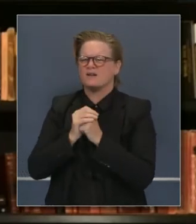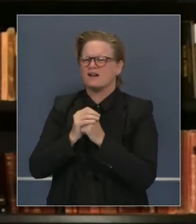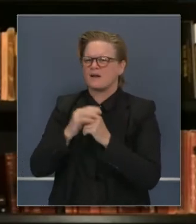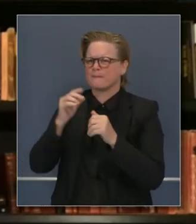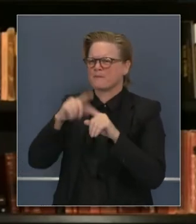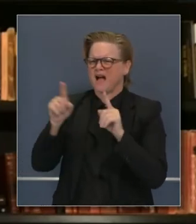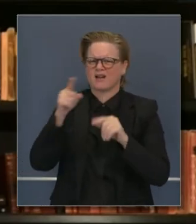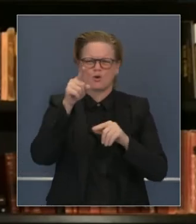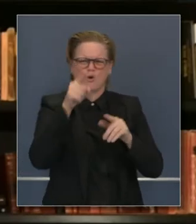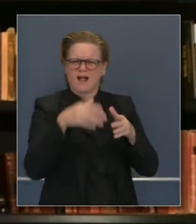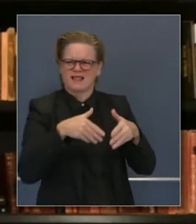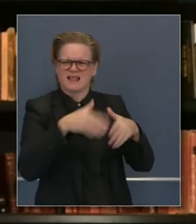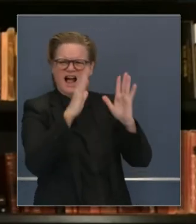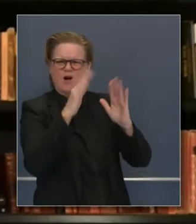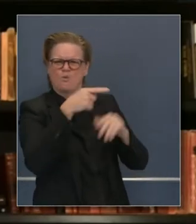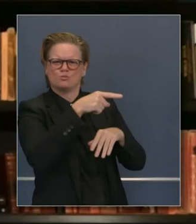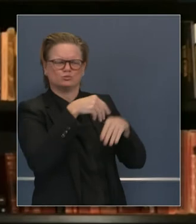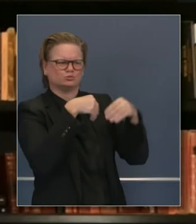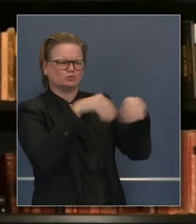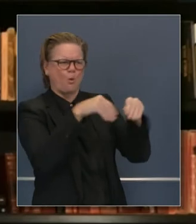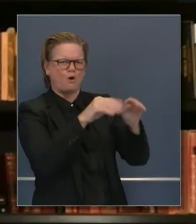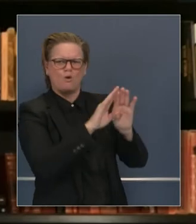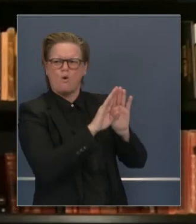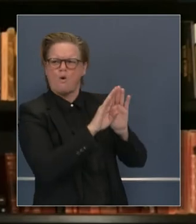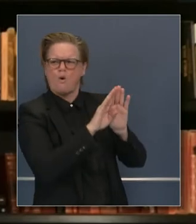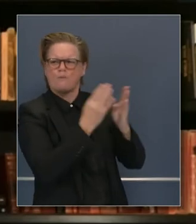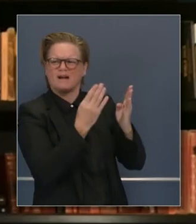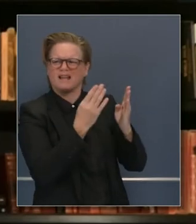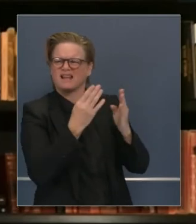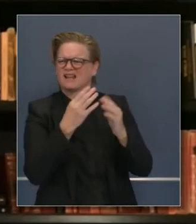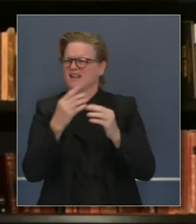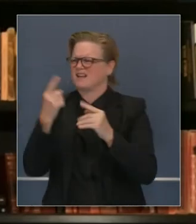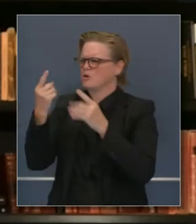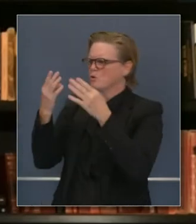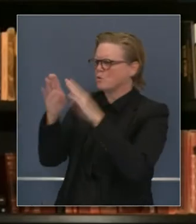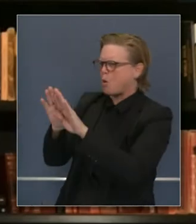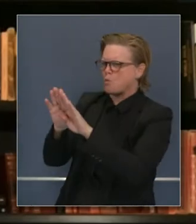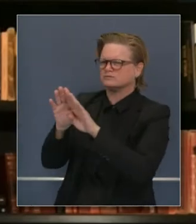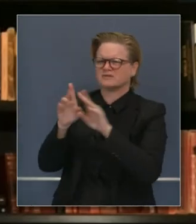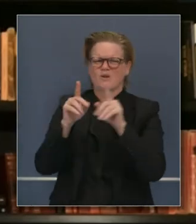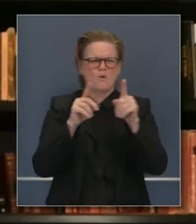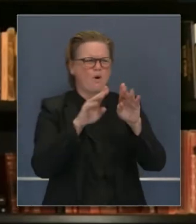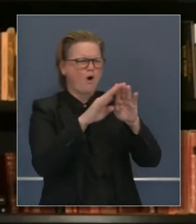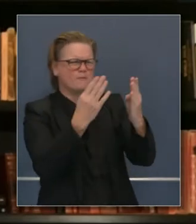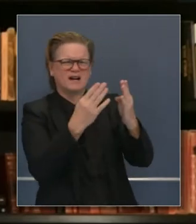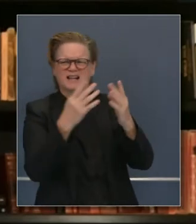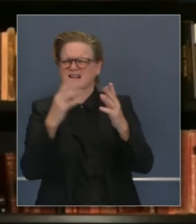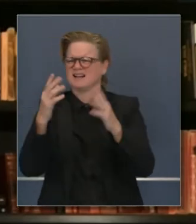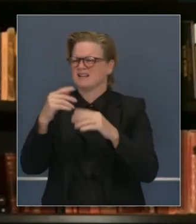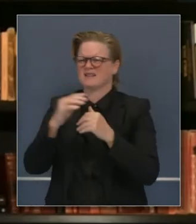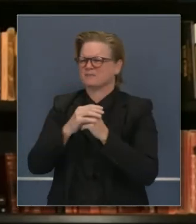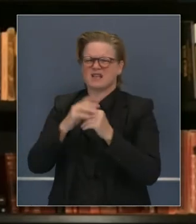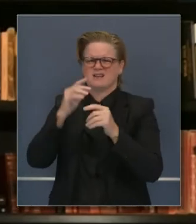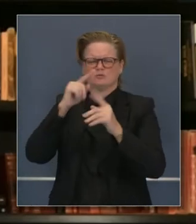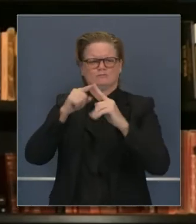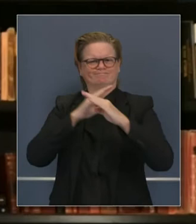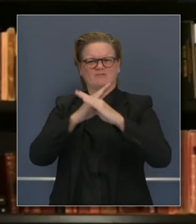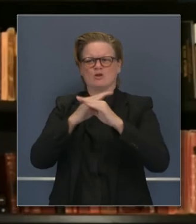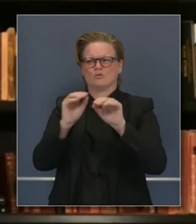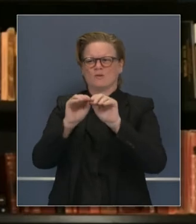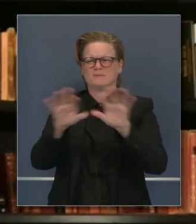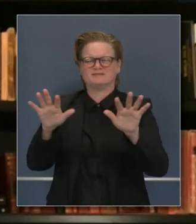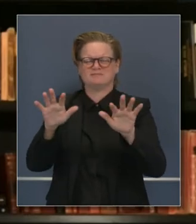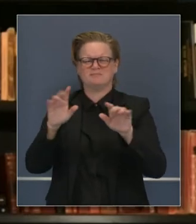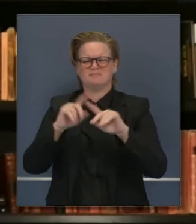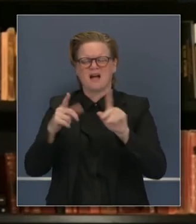hay muchas otras tiendas abiertas. ¿Dónde estamos cerrando? ¿Dónde no? Yo sé que usted está hablando acerca de transmisión, pero hay un sentido que no hay